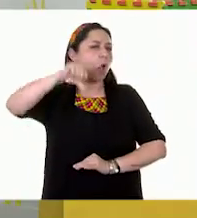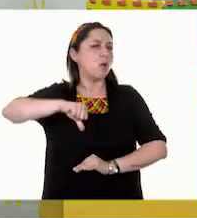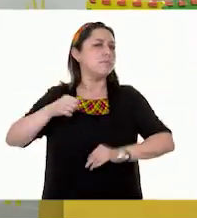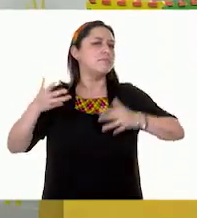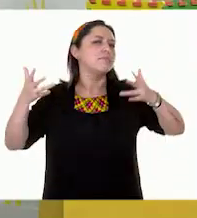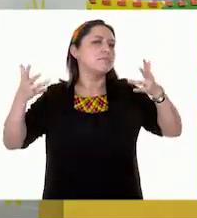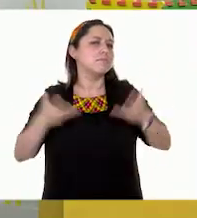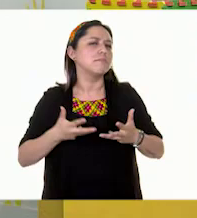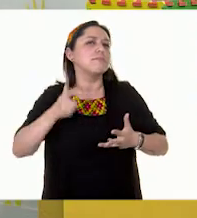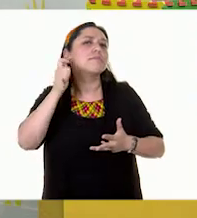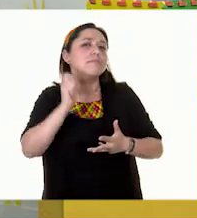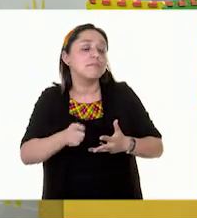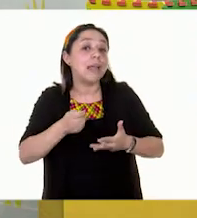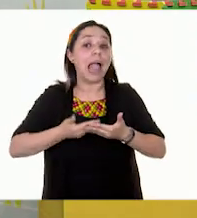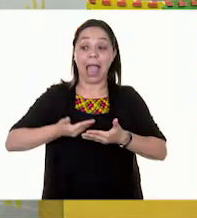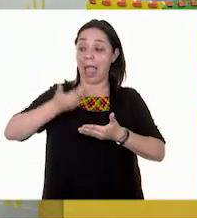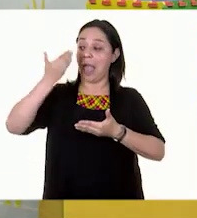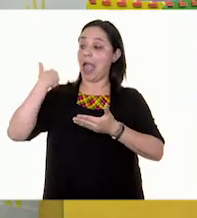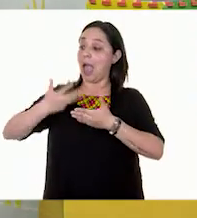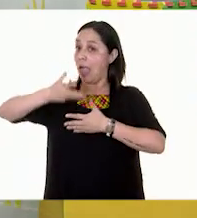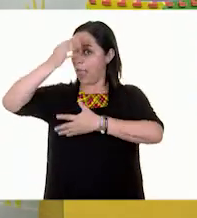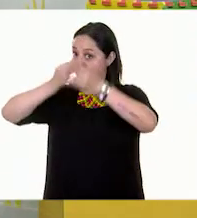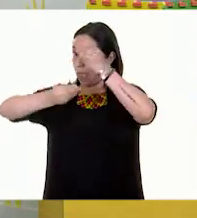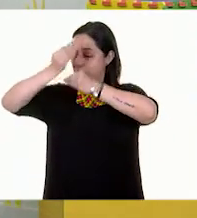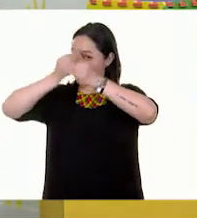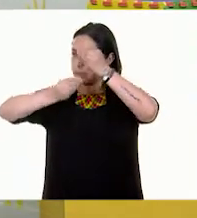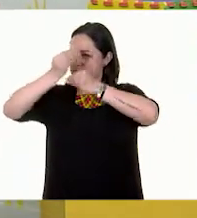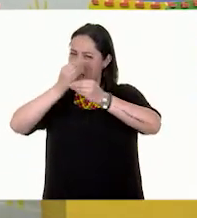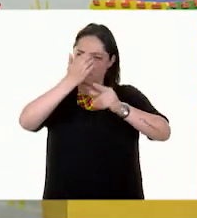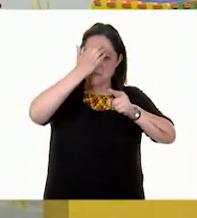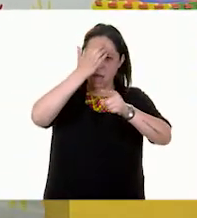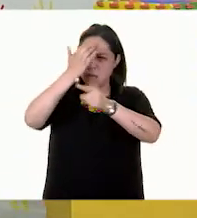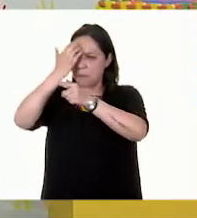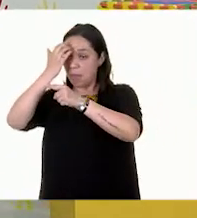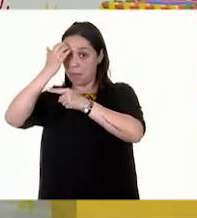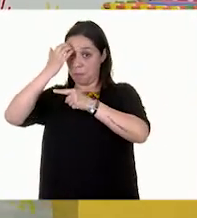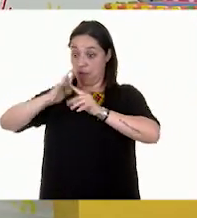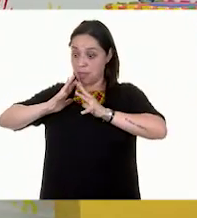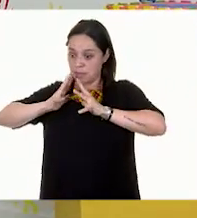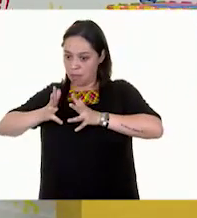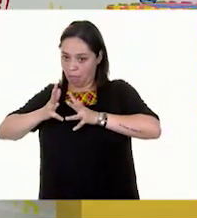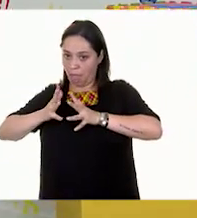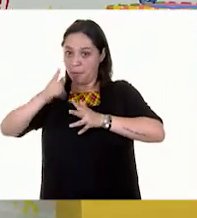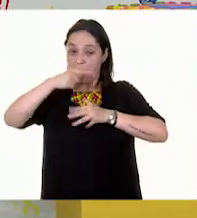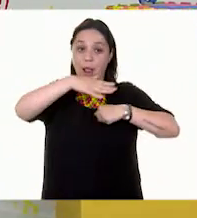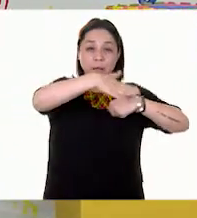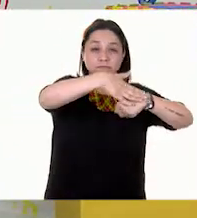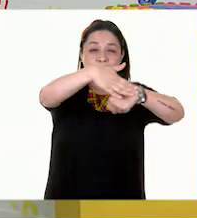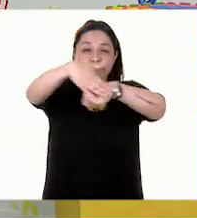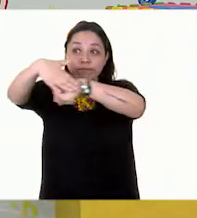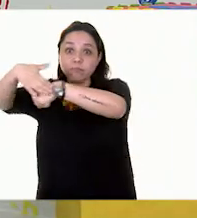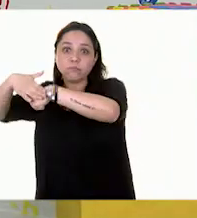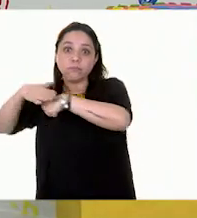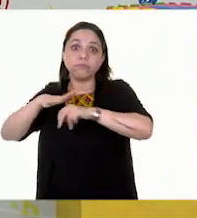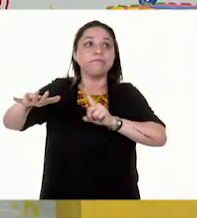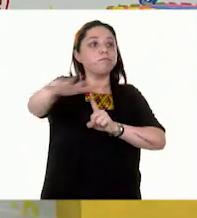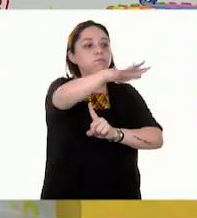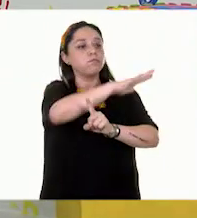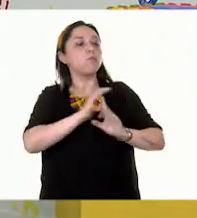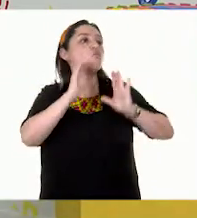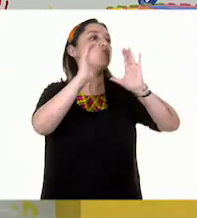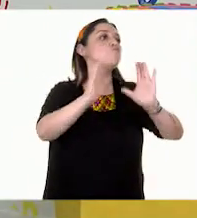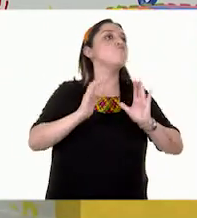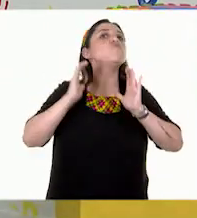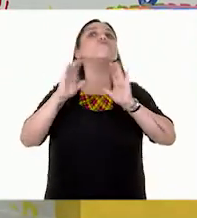nuestros conocimientos y habilidades para promover una campaña para el cuidado del ambiente. ¿Cómo ven,